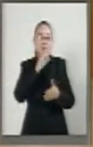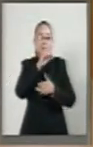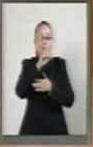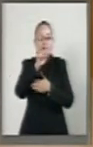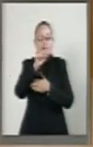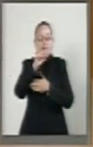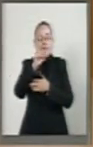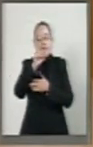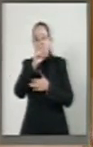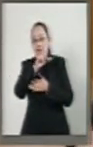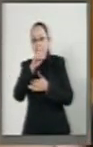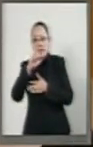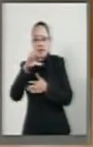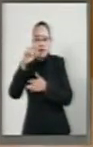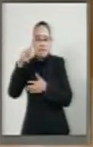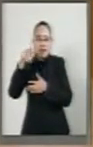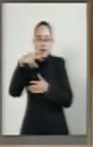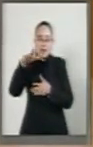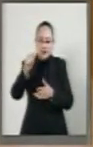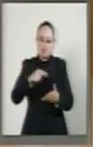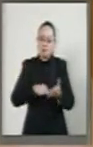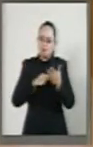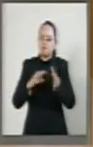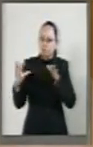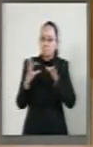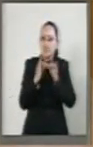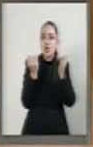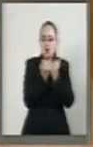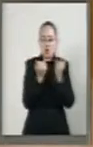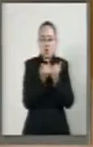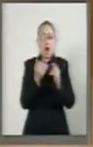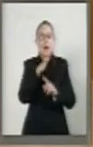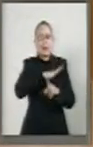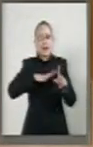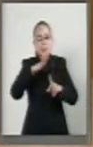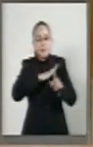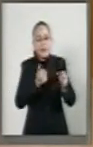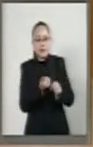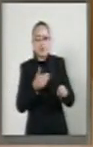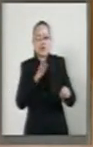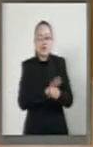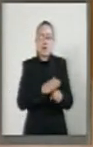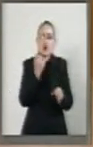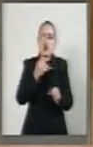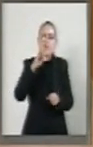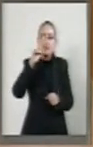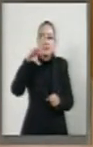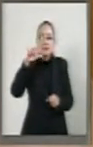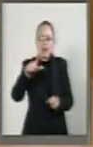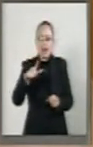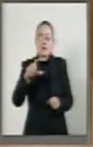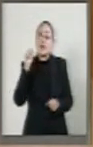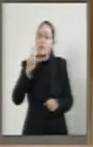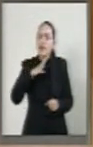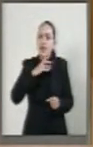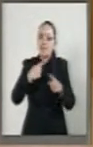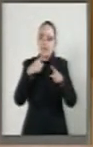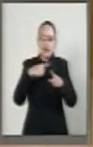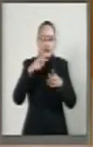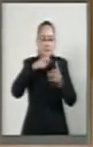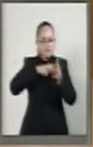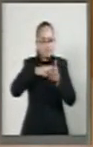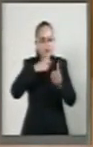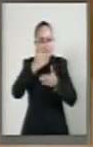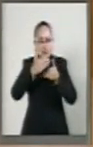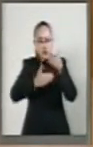en el ámbito administrativo y fiscal. Asimismo, se aportan a diversas medidas que han implementado este tipo